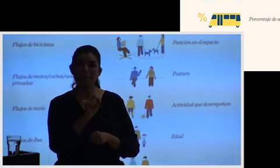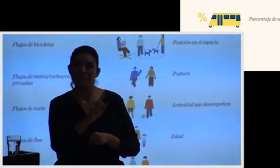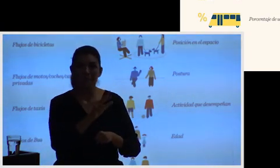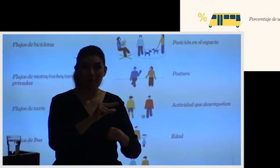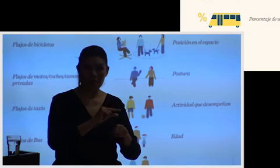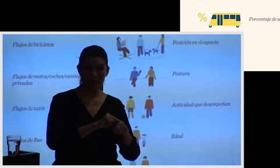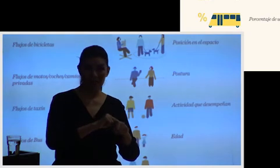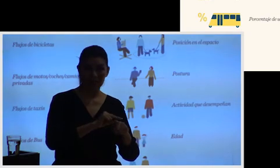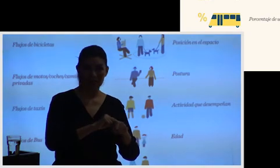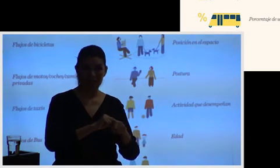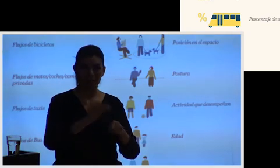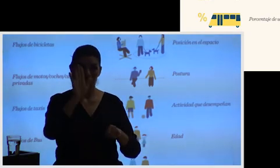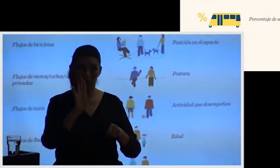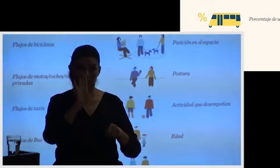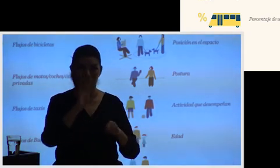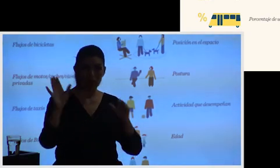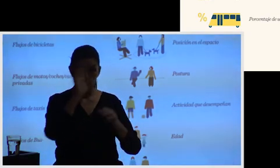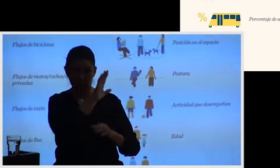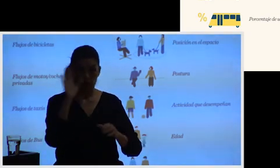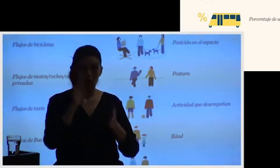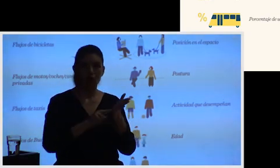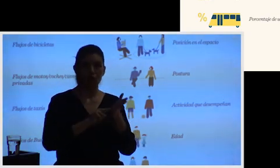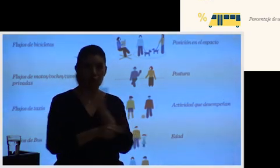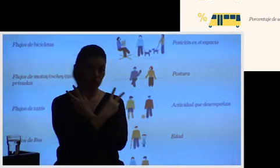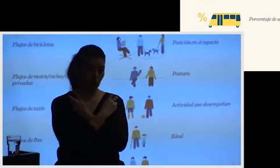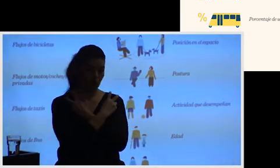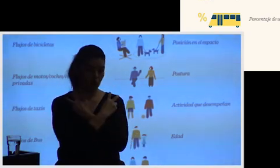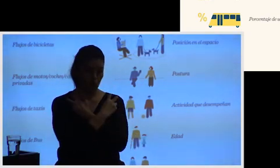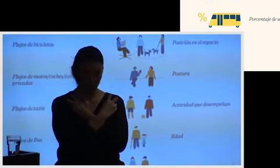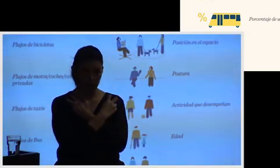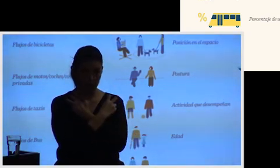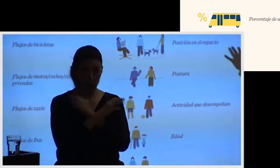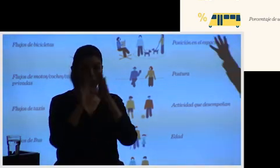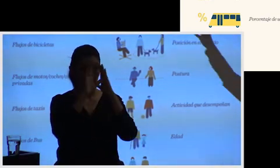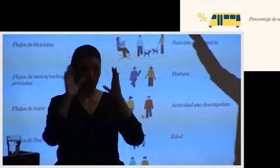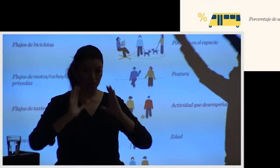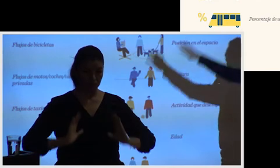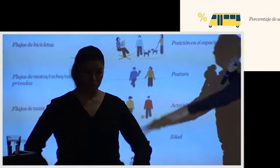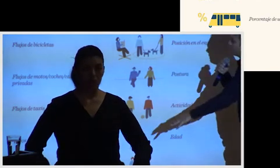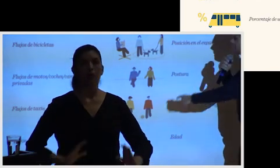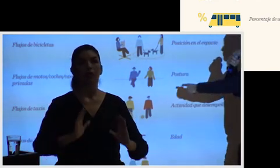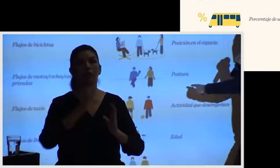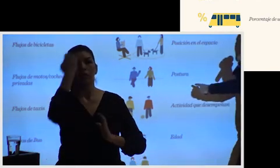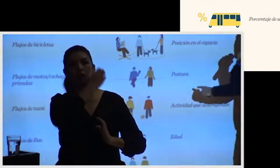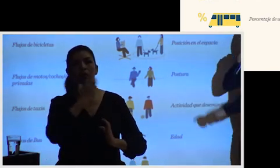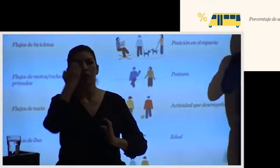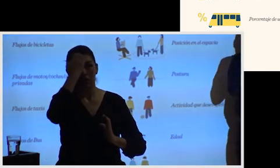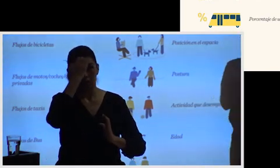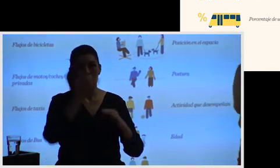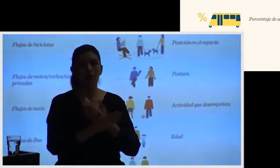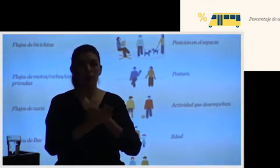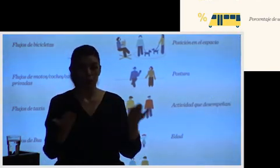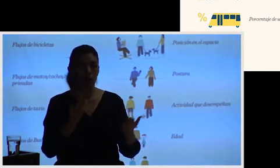que sean plazas, que sean parques, nosotros contamos todo. Contamos lo que nosotros llamamos los patrones de vida. Por ejemplo, cuántas